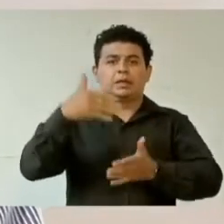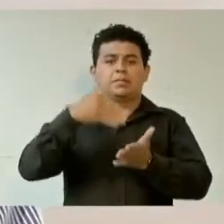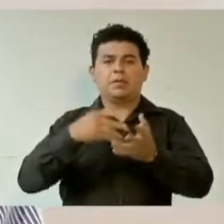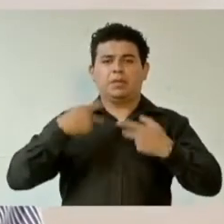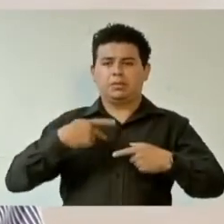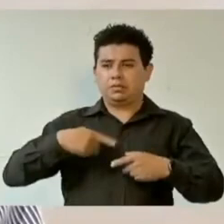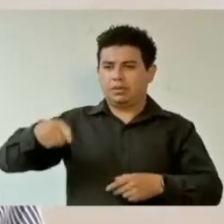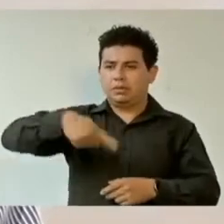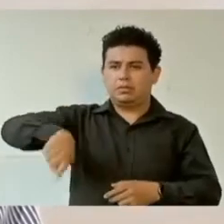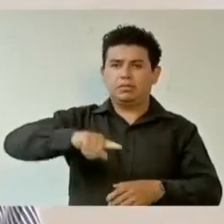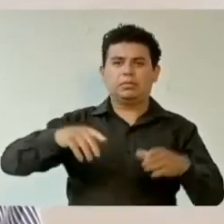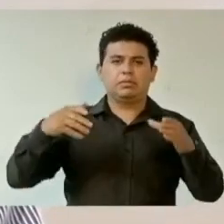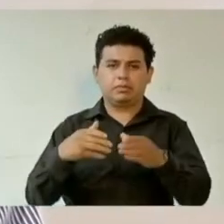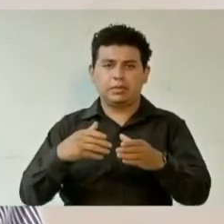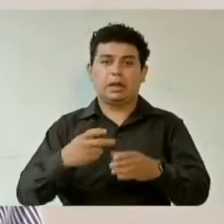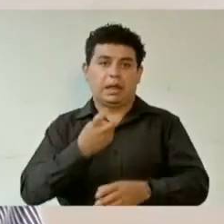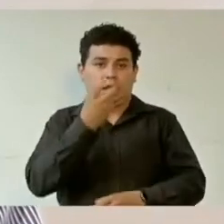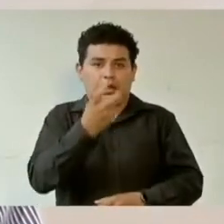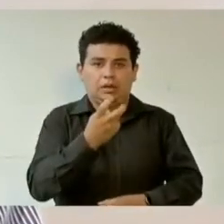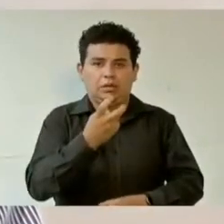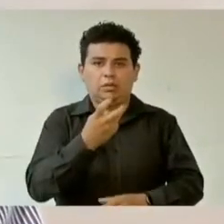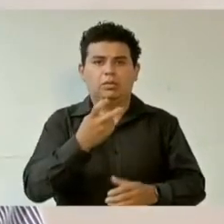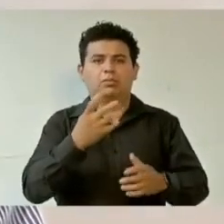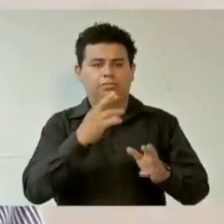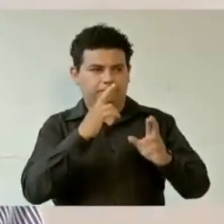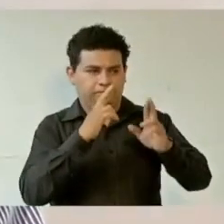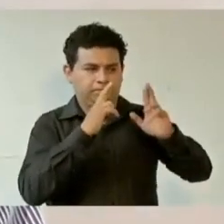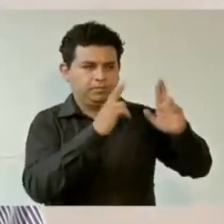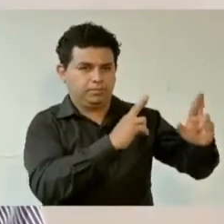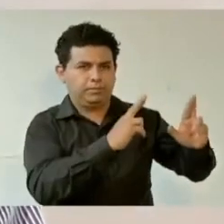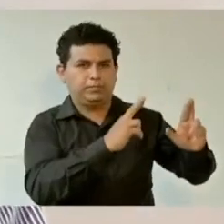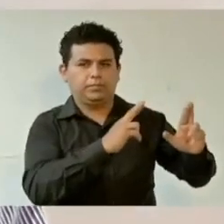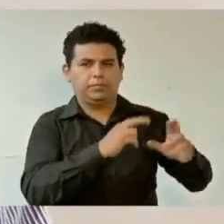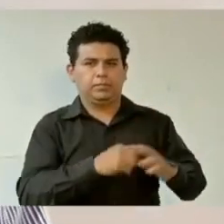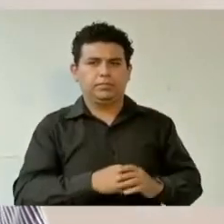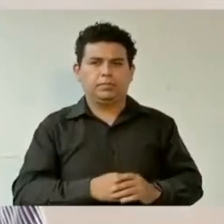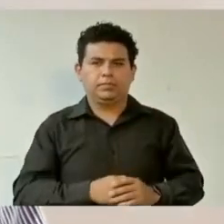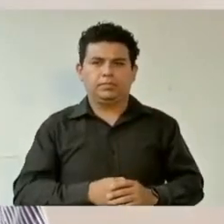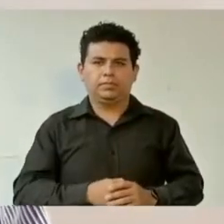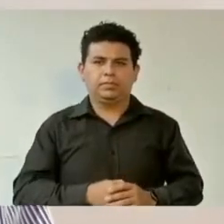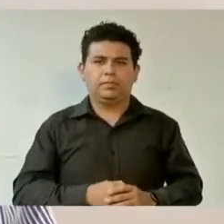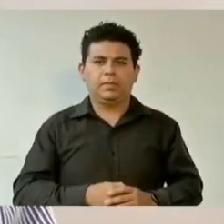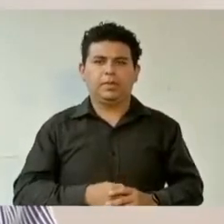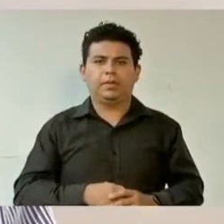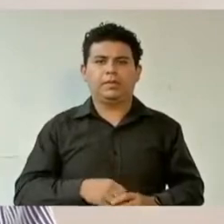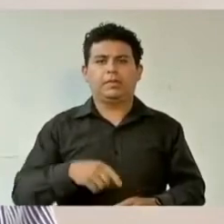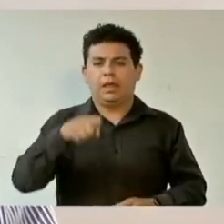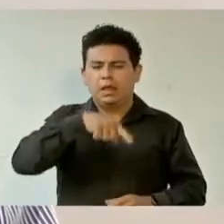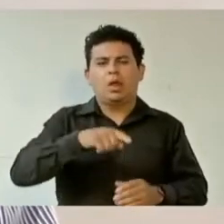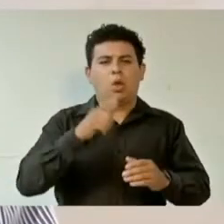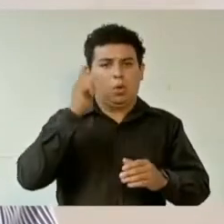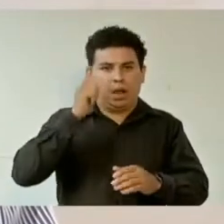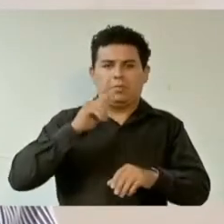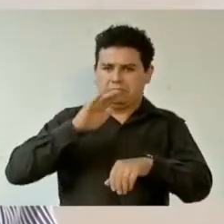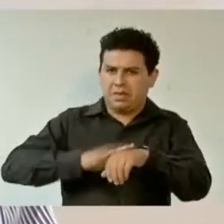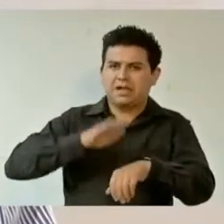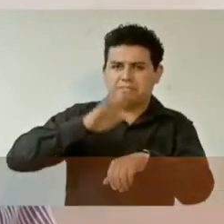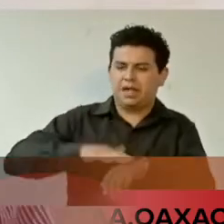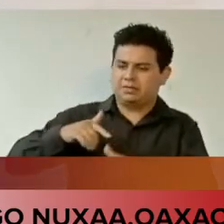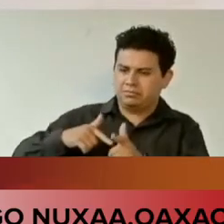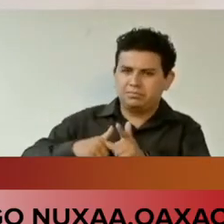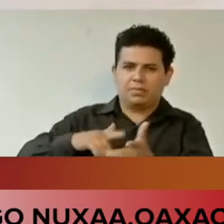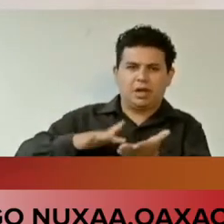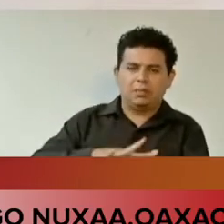habitantes. Por ello, con respeto, le pedimos que nos siga brindando su apoyo para la